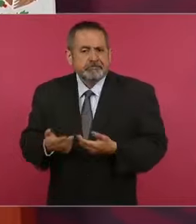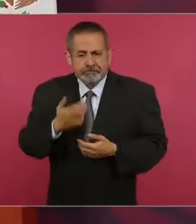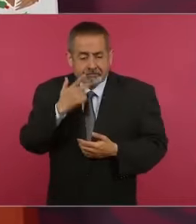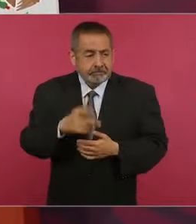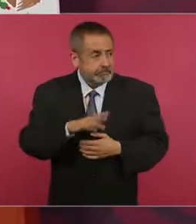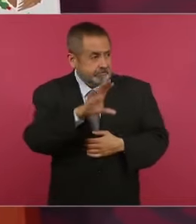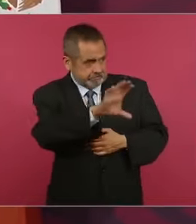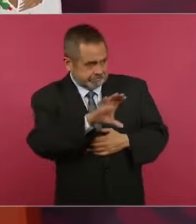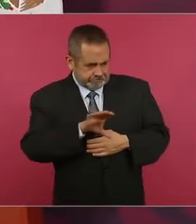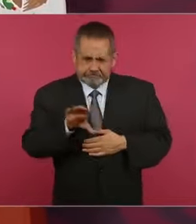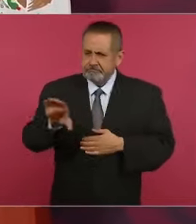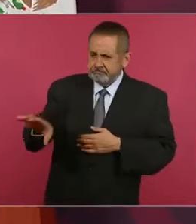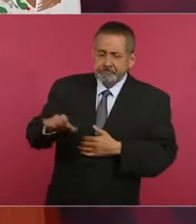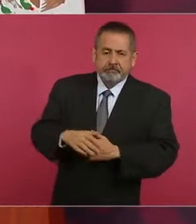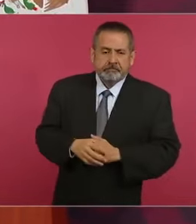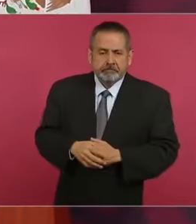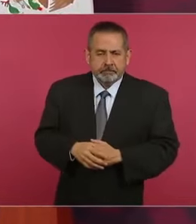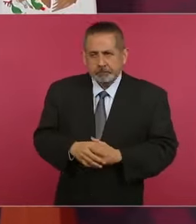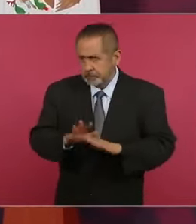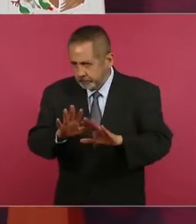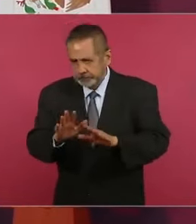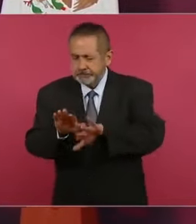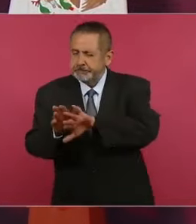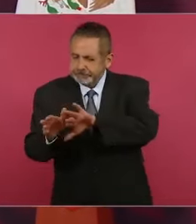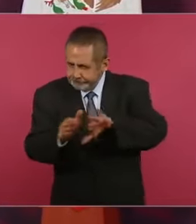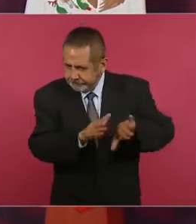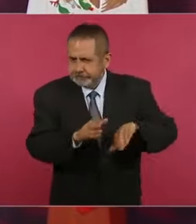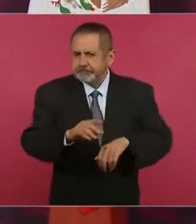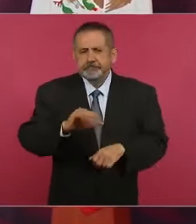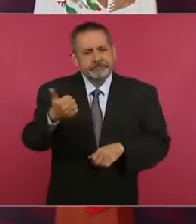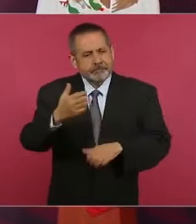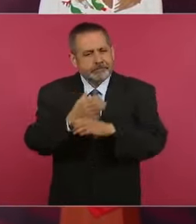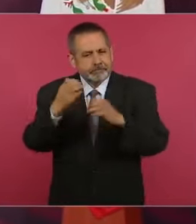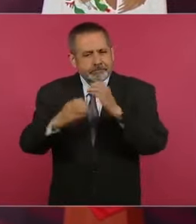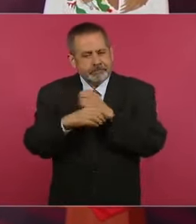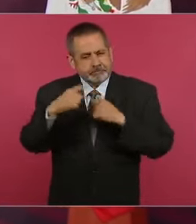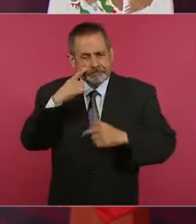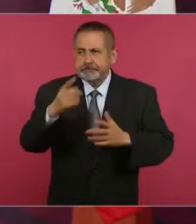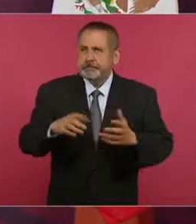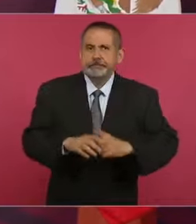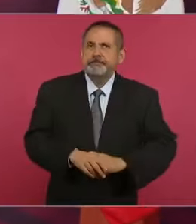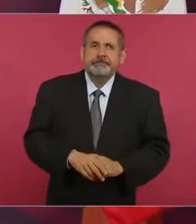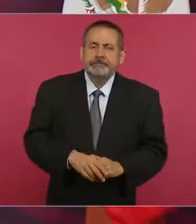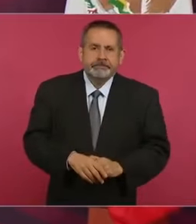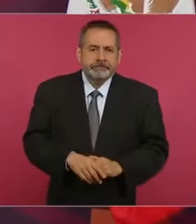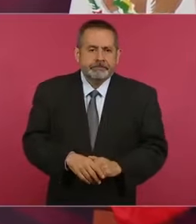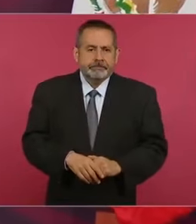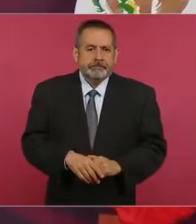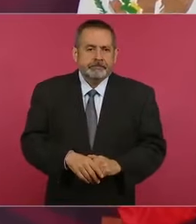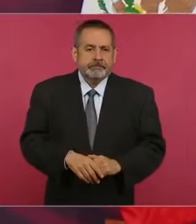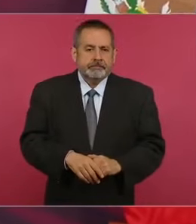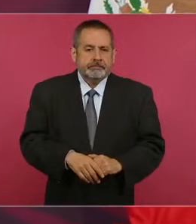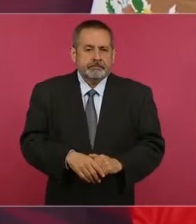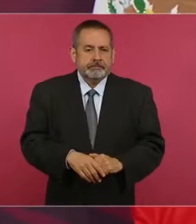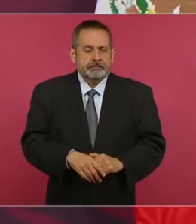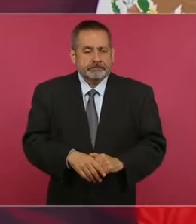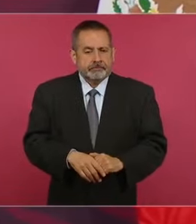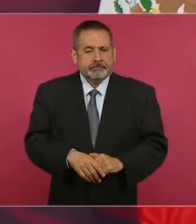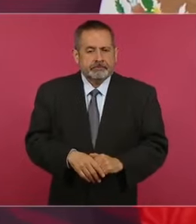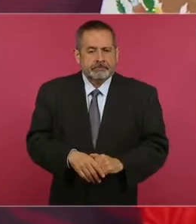Pero bueno, no hablemos de eso, eso es lo que sería